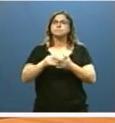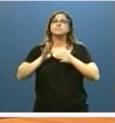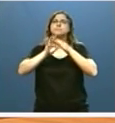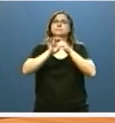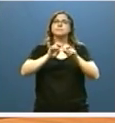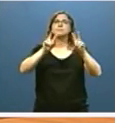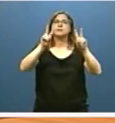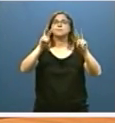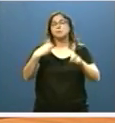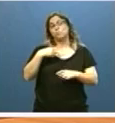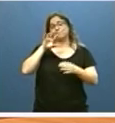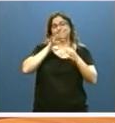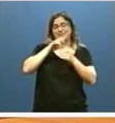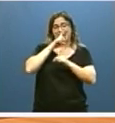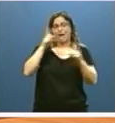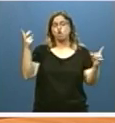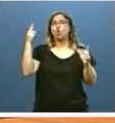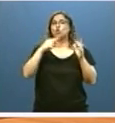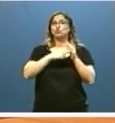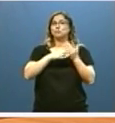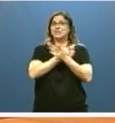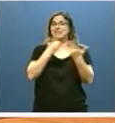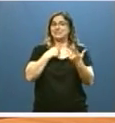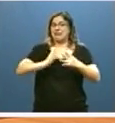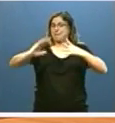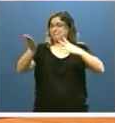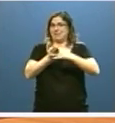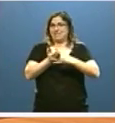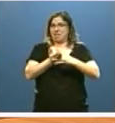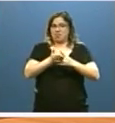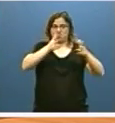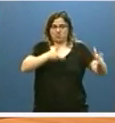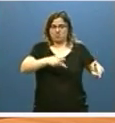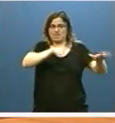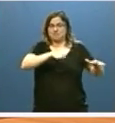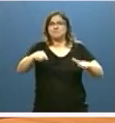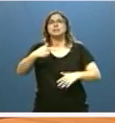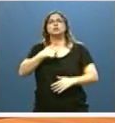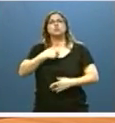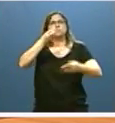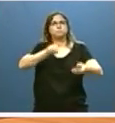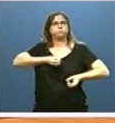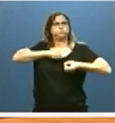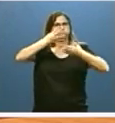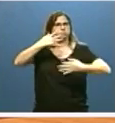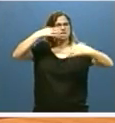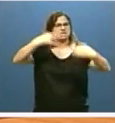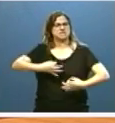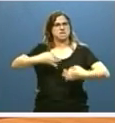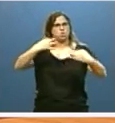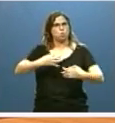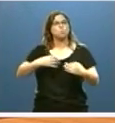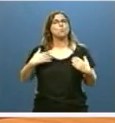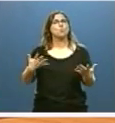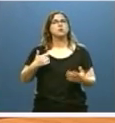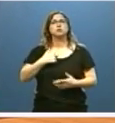con este 2016 en cuyo Ecuador estamos, he declarado mi convicción de